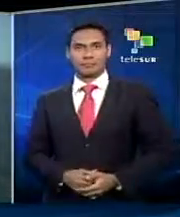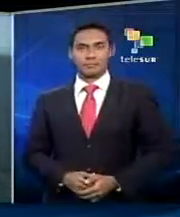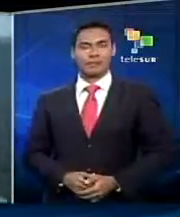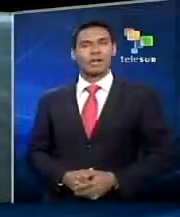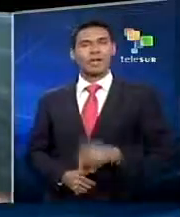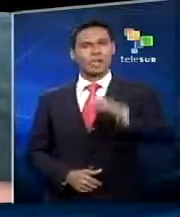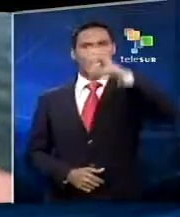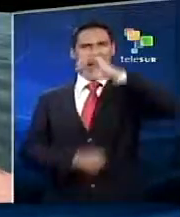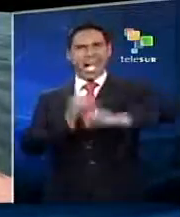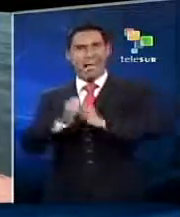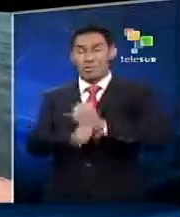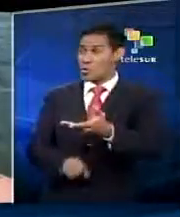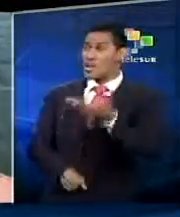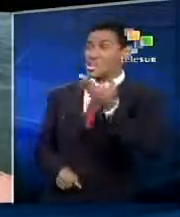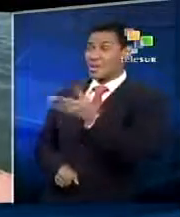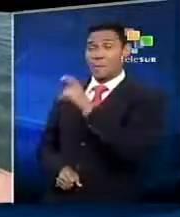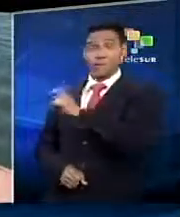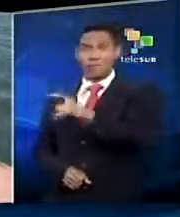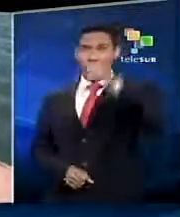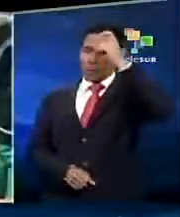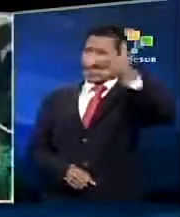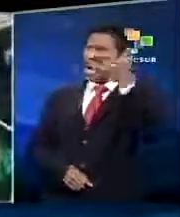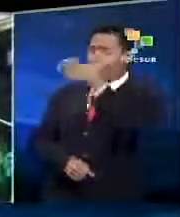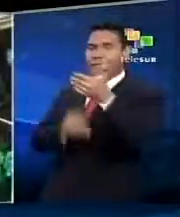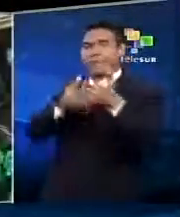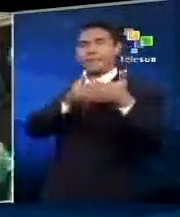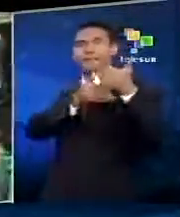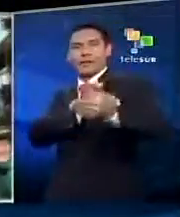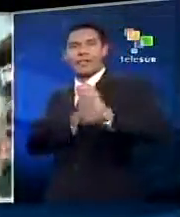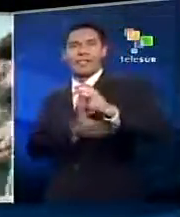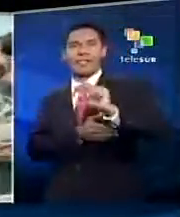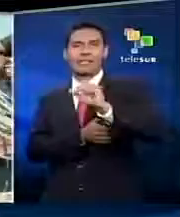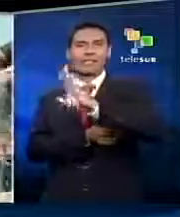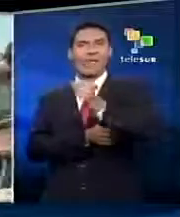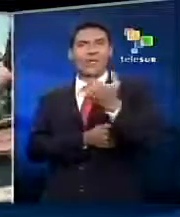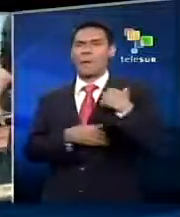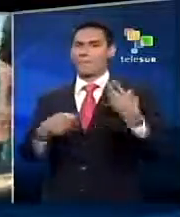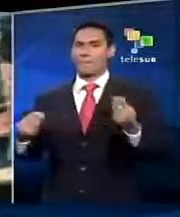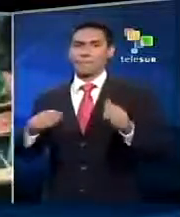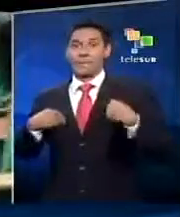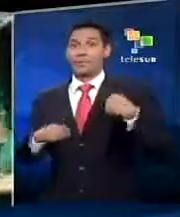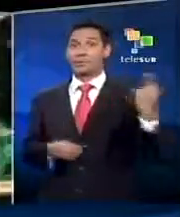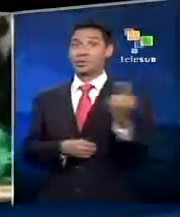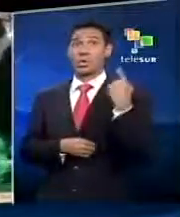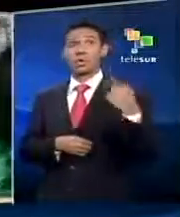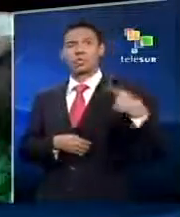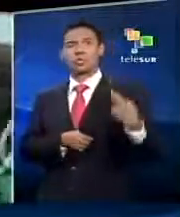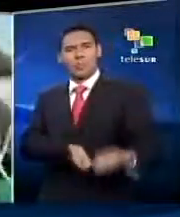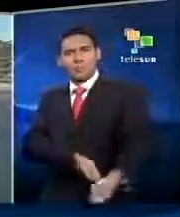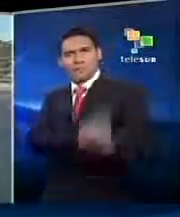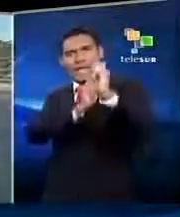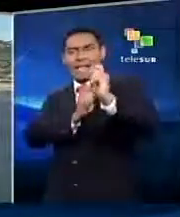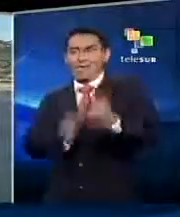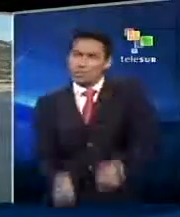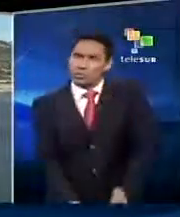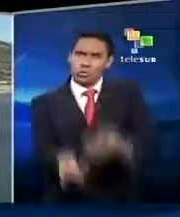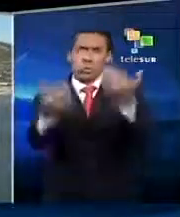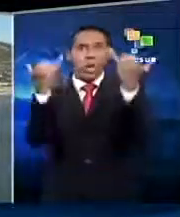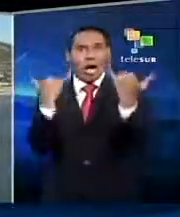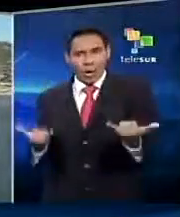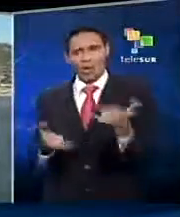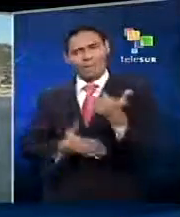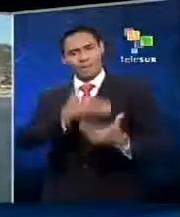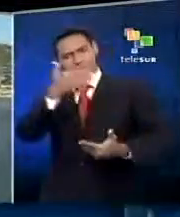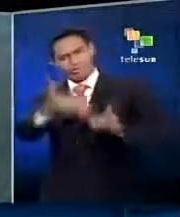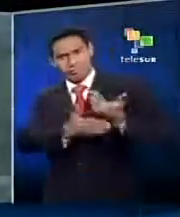Durante años, pescadores de este pueblo a las afueras de la ciudad del Cabo han vivido exclusivamente de la pesca. Hoy, sus niveles de